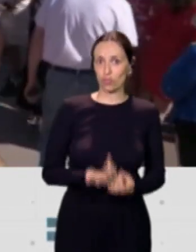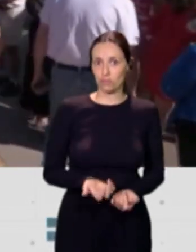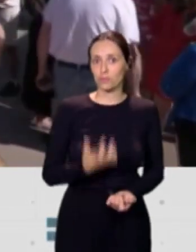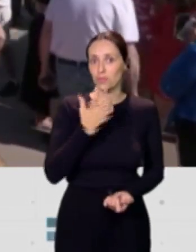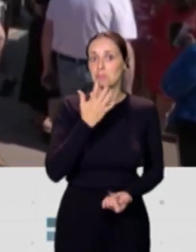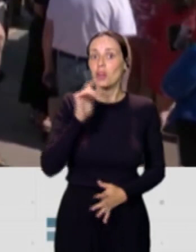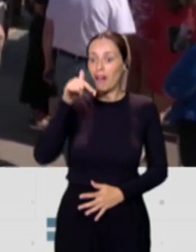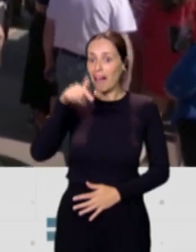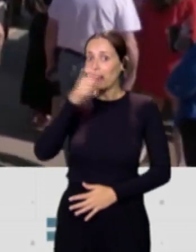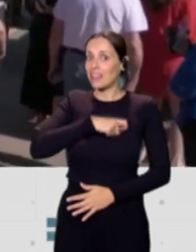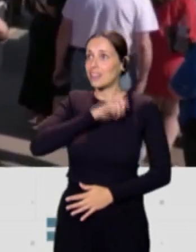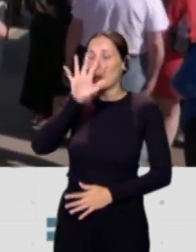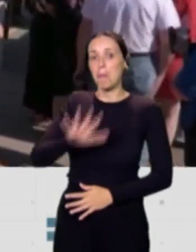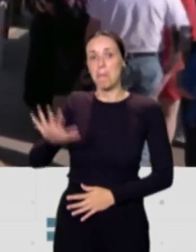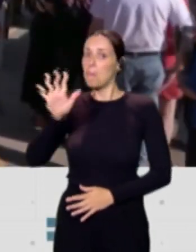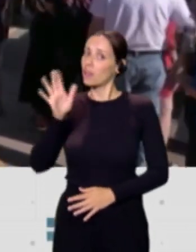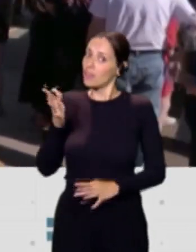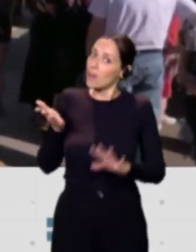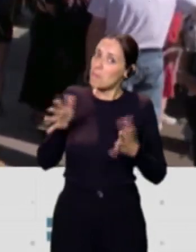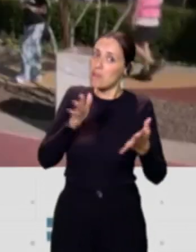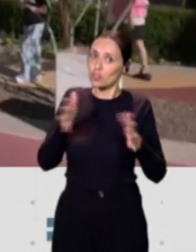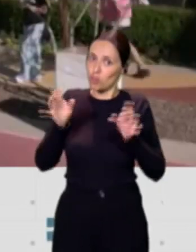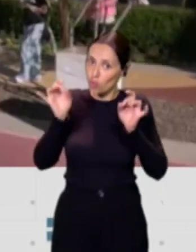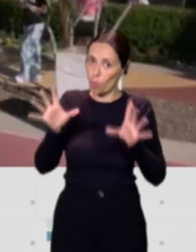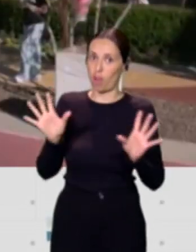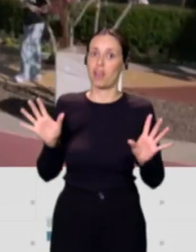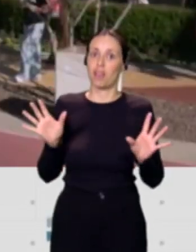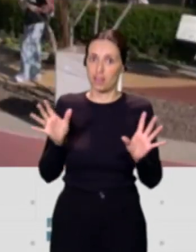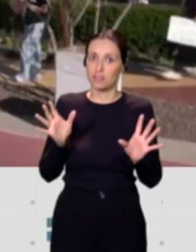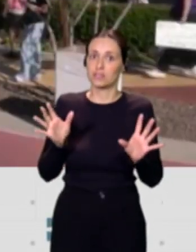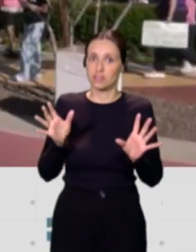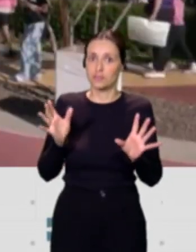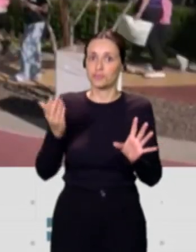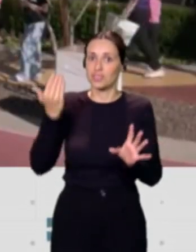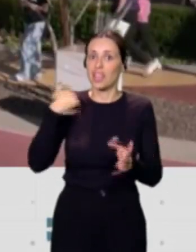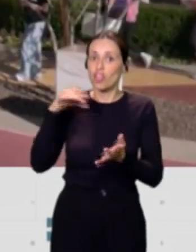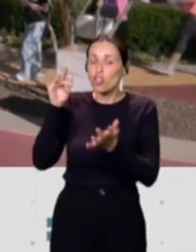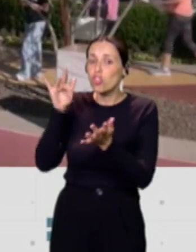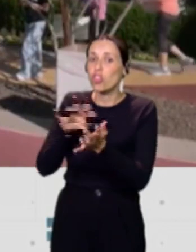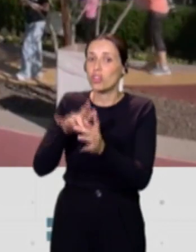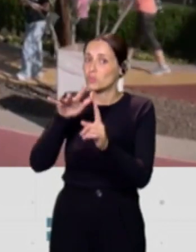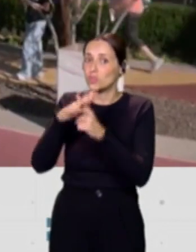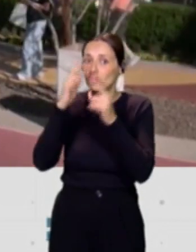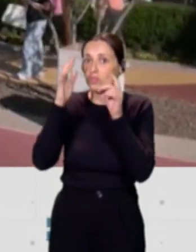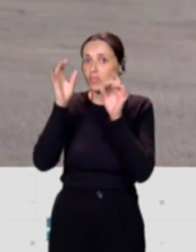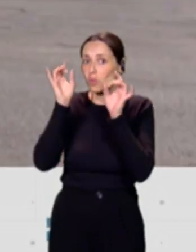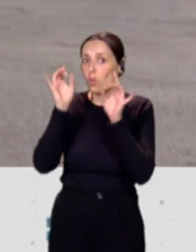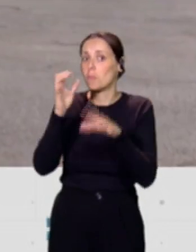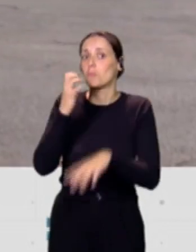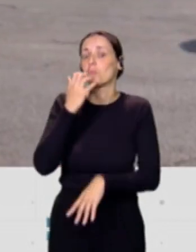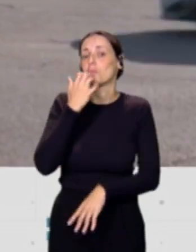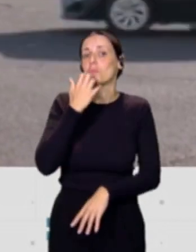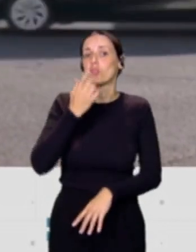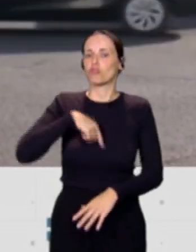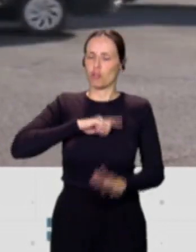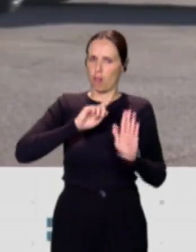aquí en España no estamos muy lejos de esa realidad, es más, estamos viviendo esa misma realidad porque si bien es cierto que tenemos una